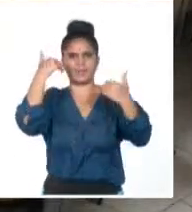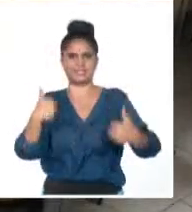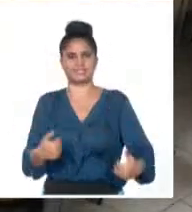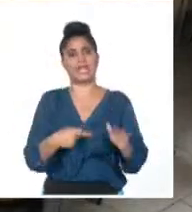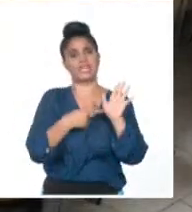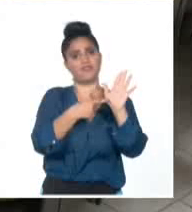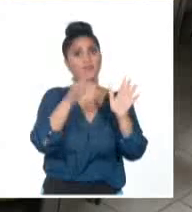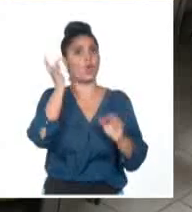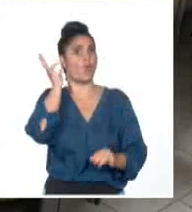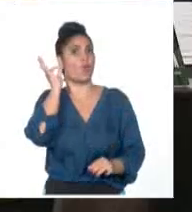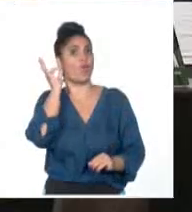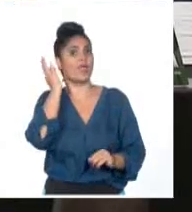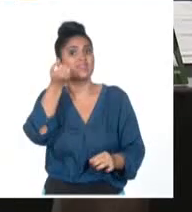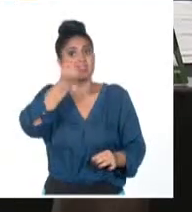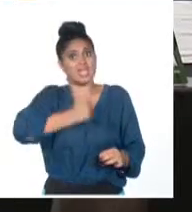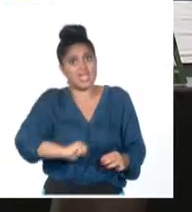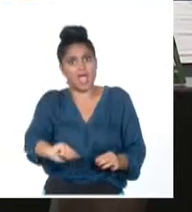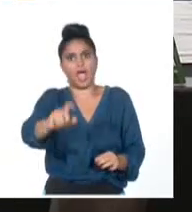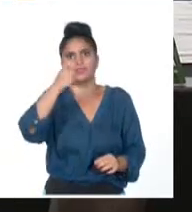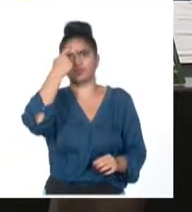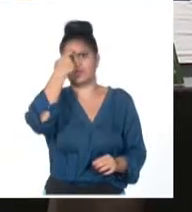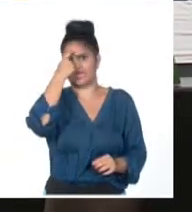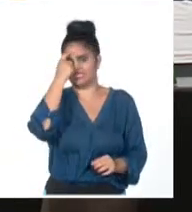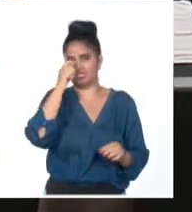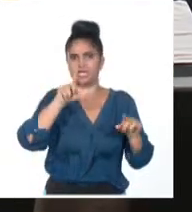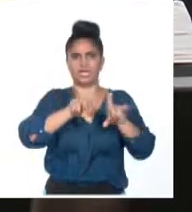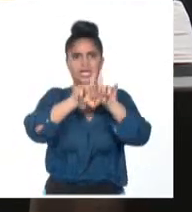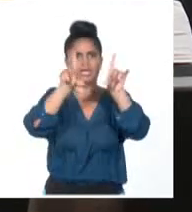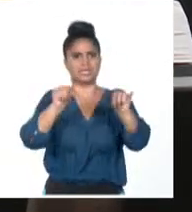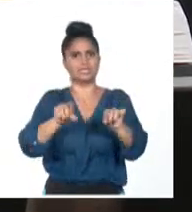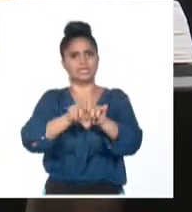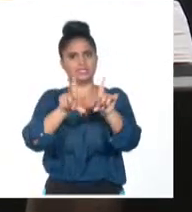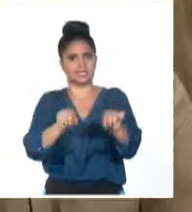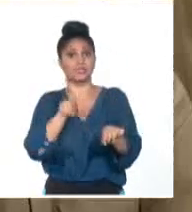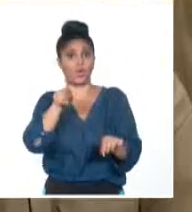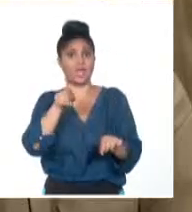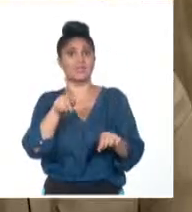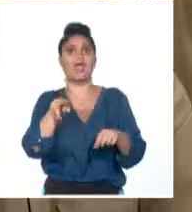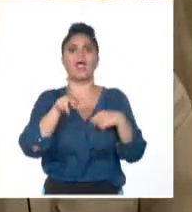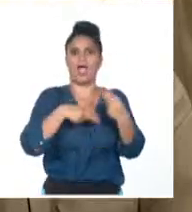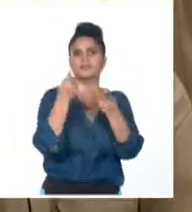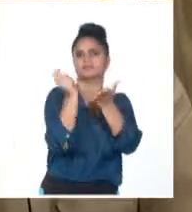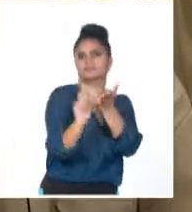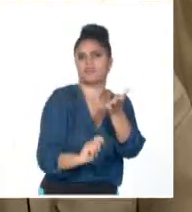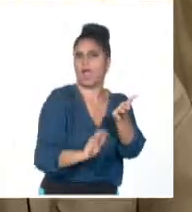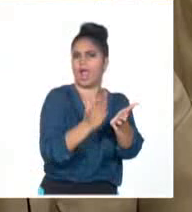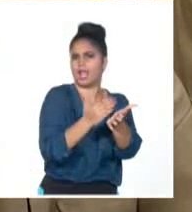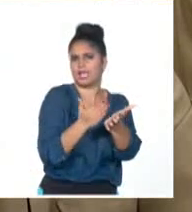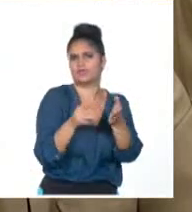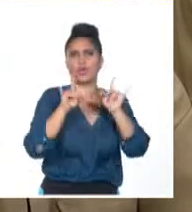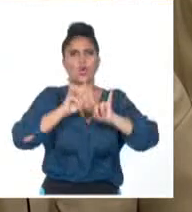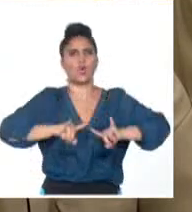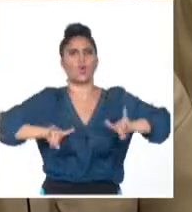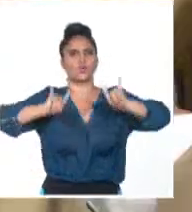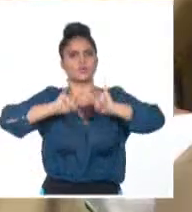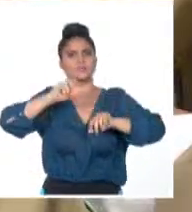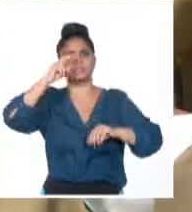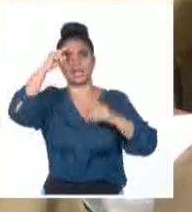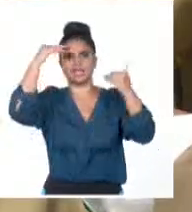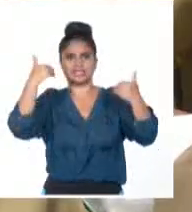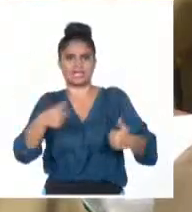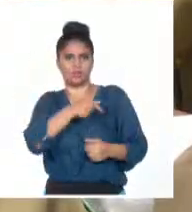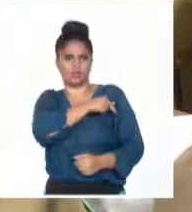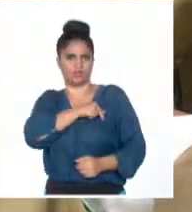hija del guerrillero heroico, su compilación de textos Che y la medicina, en la Universidad de Ciencias Médicas de las Fuerzas Armadas